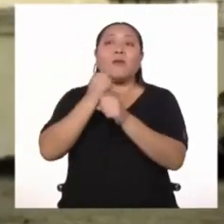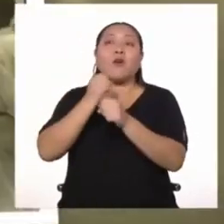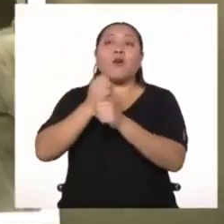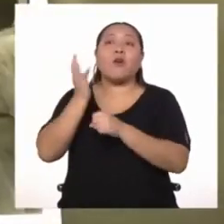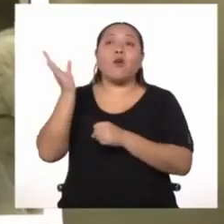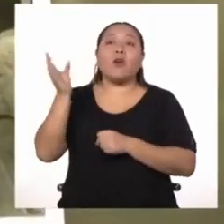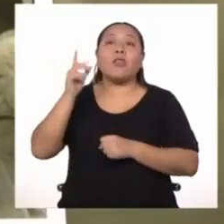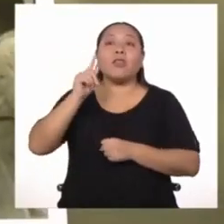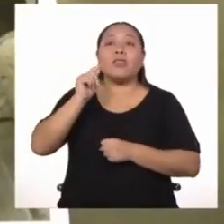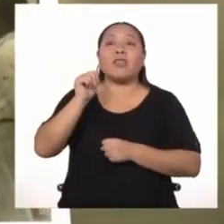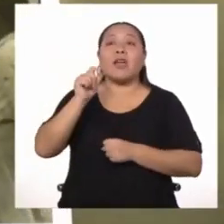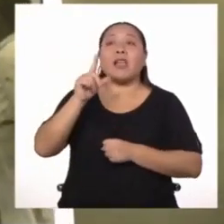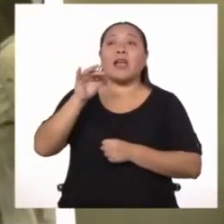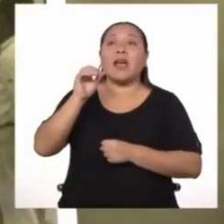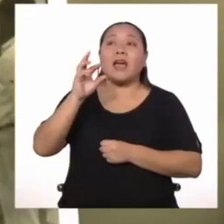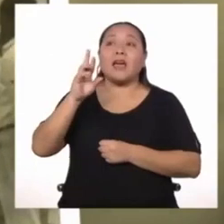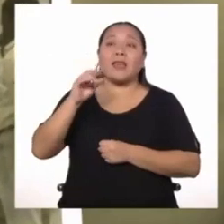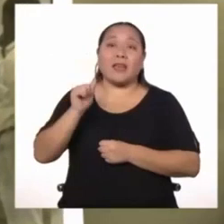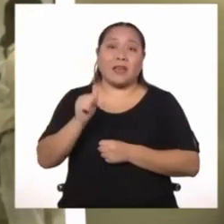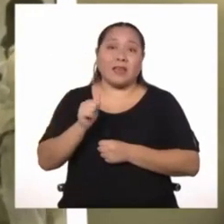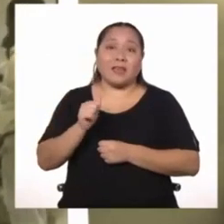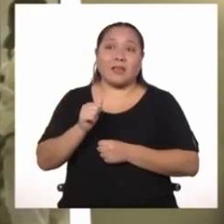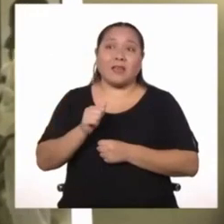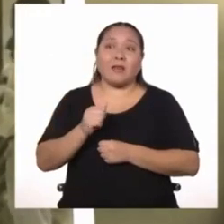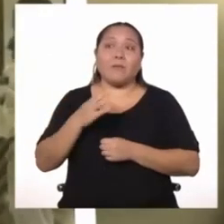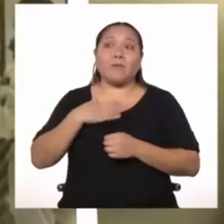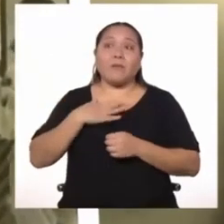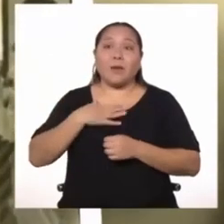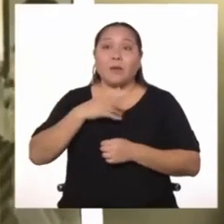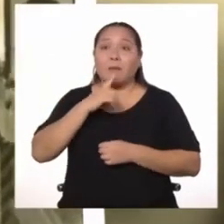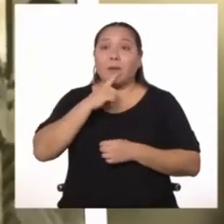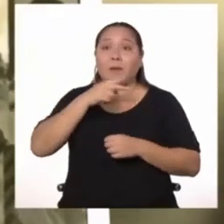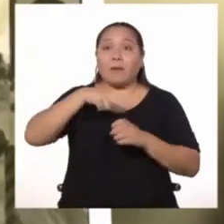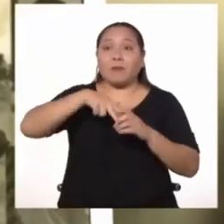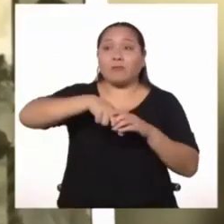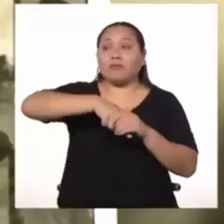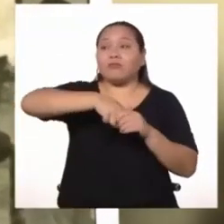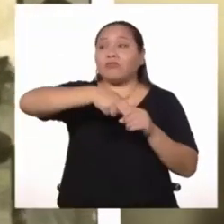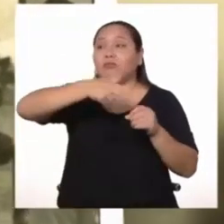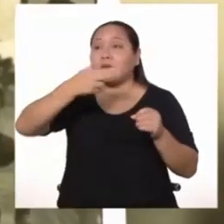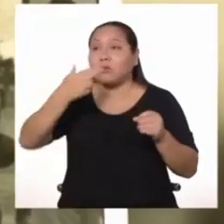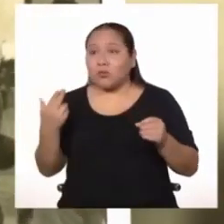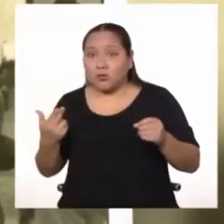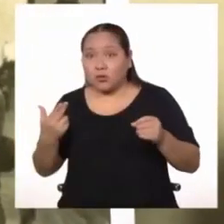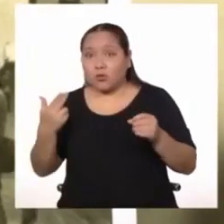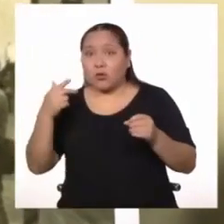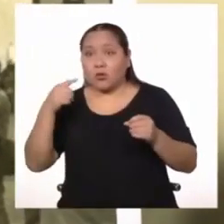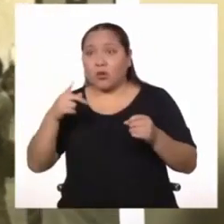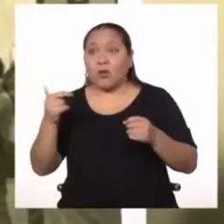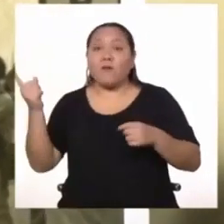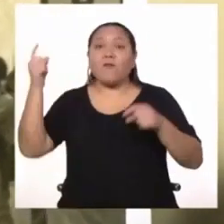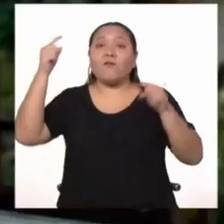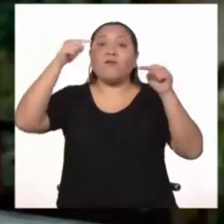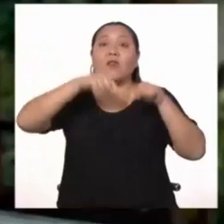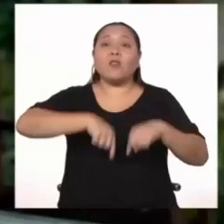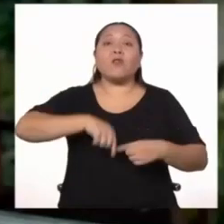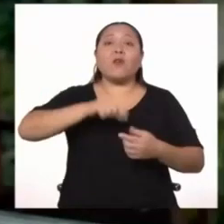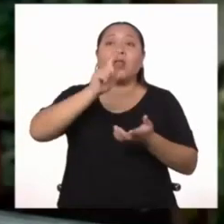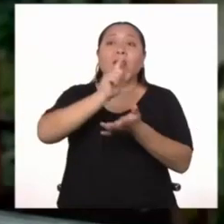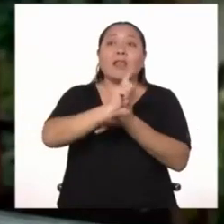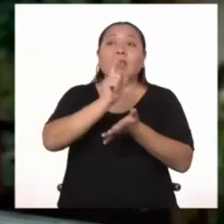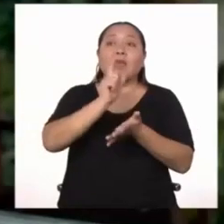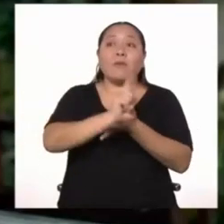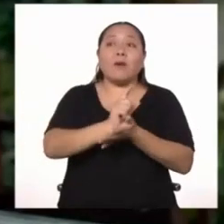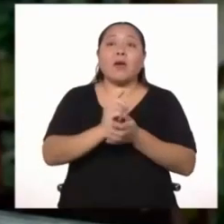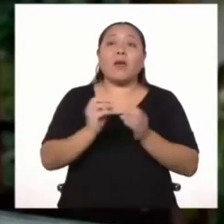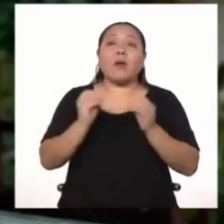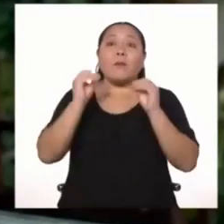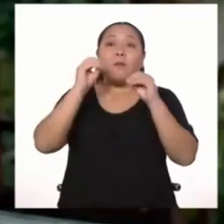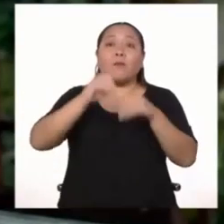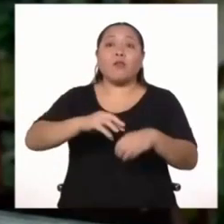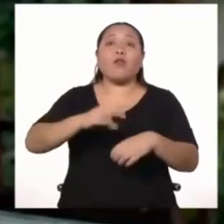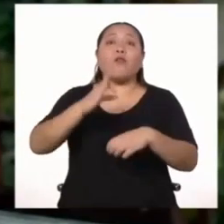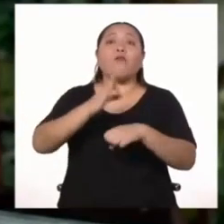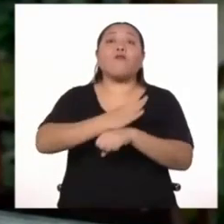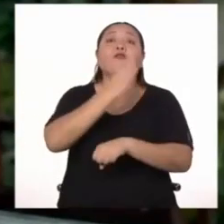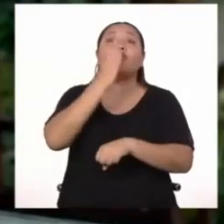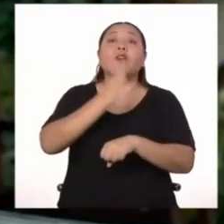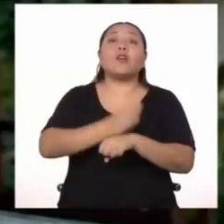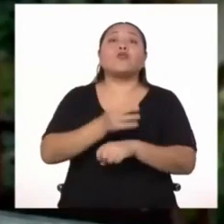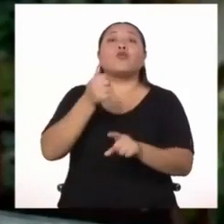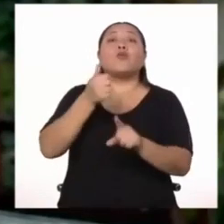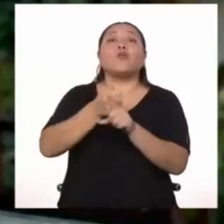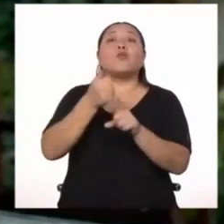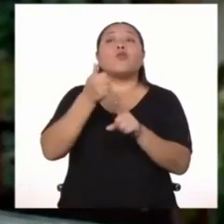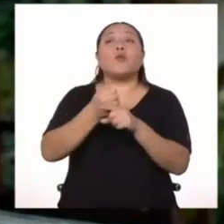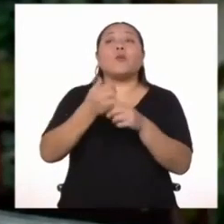Mi padre renunció a la International Petroleum para venir a Lima y fundar su propia